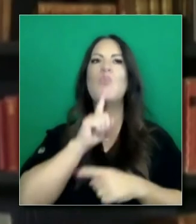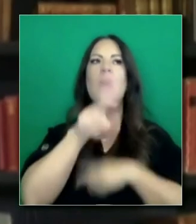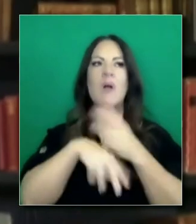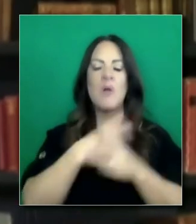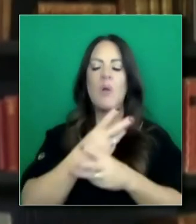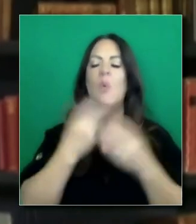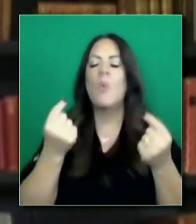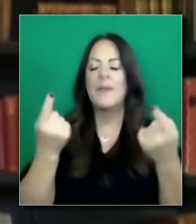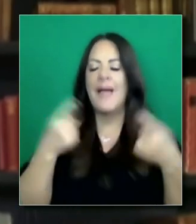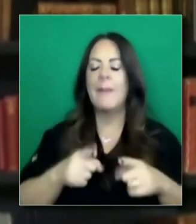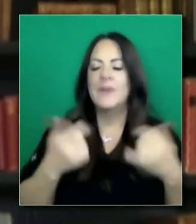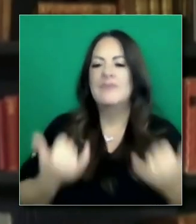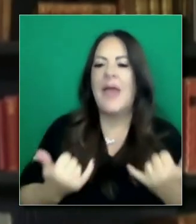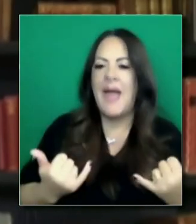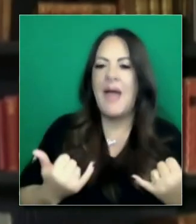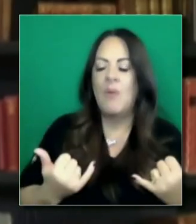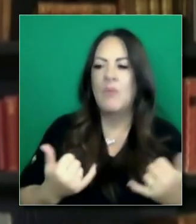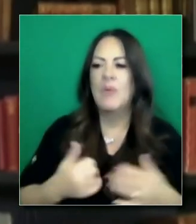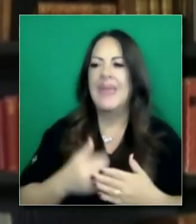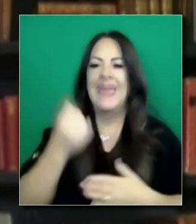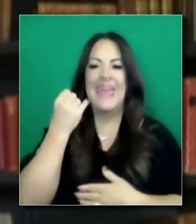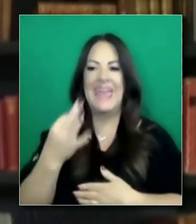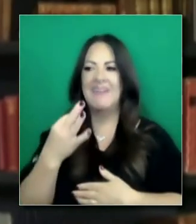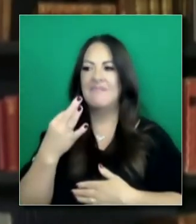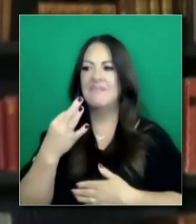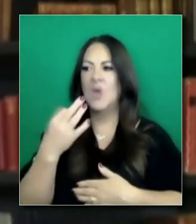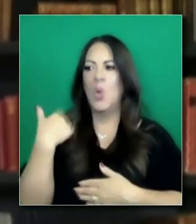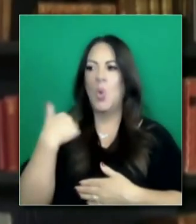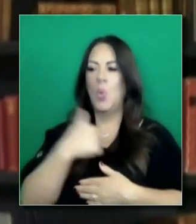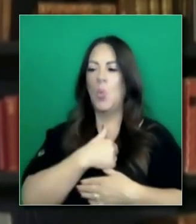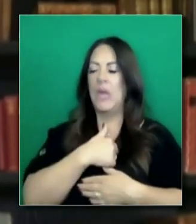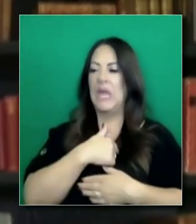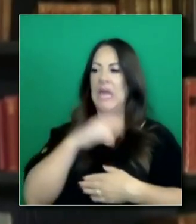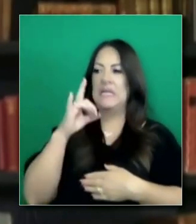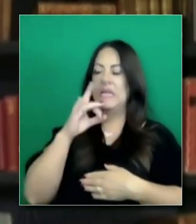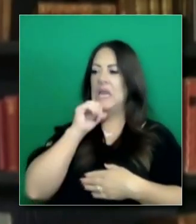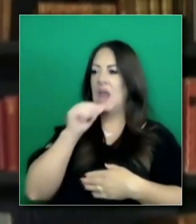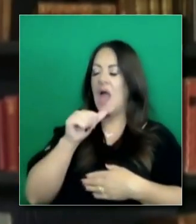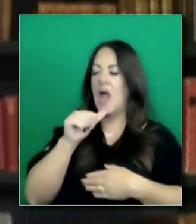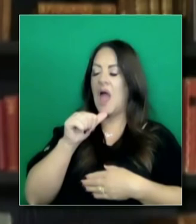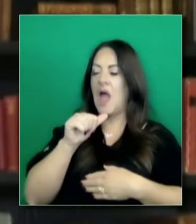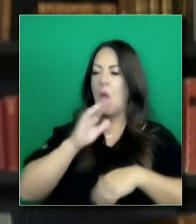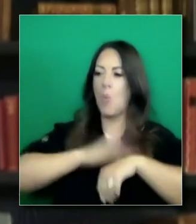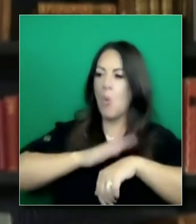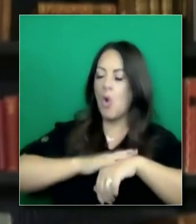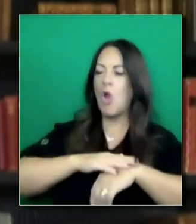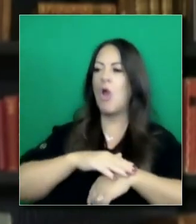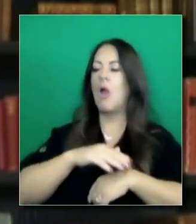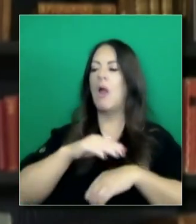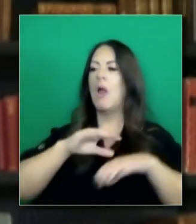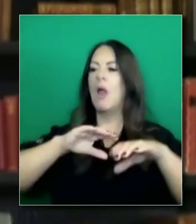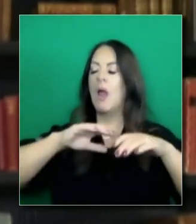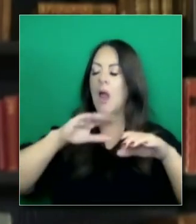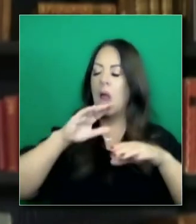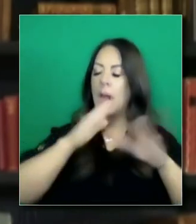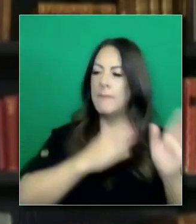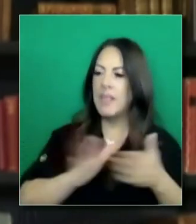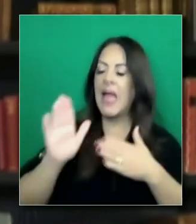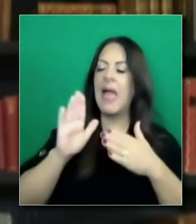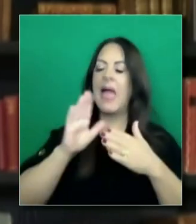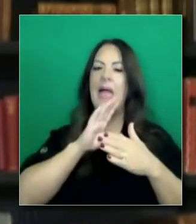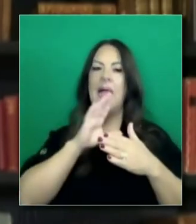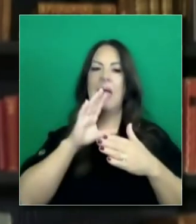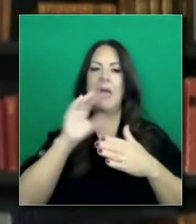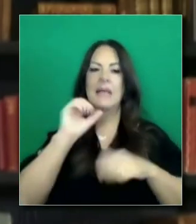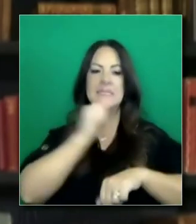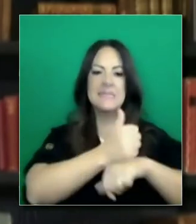fue, y eso es lo que se evalúa. Tal vez podría haber sido mucho peor si no hubiéramos hecho estas intervenciones. Y alguien dirá, bueno, estas